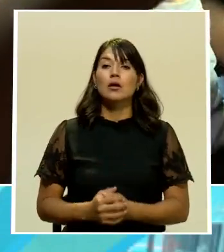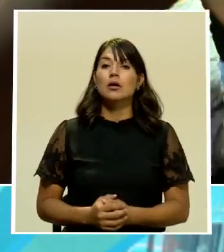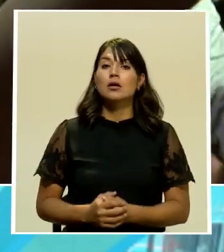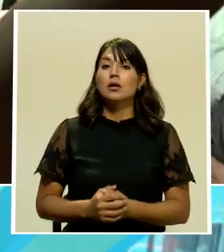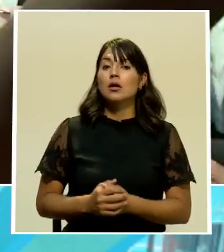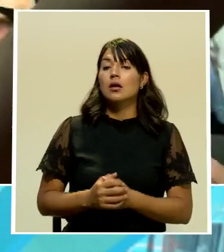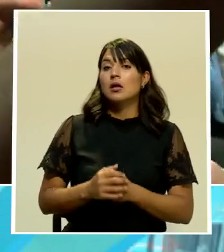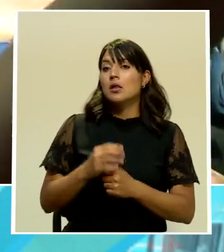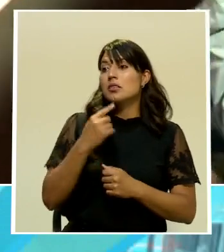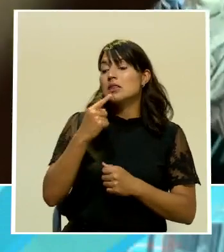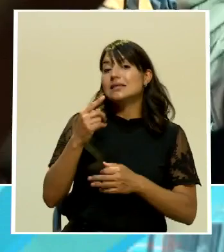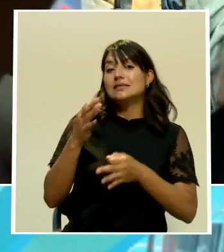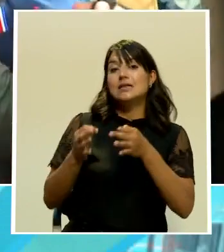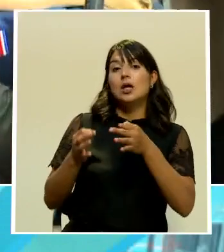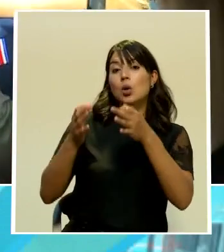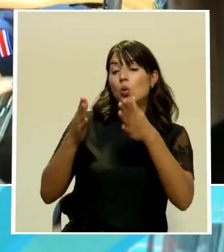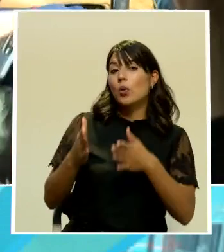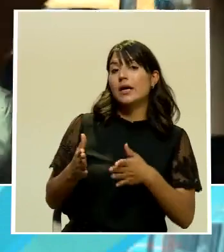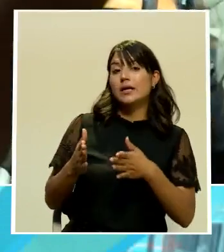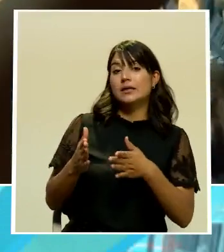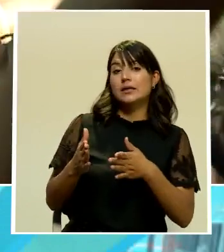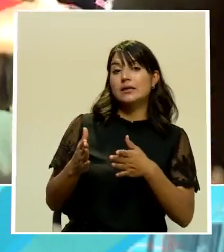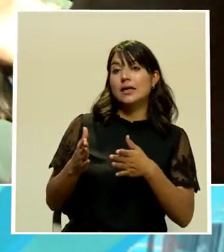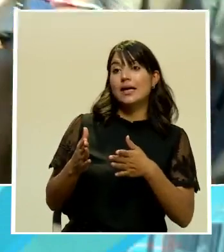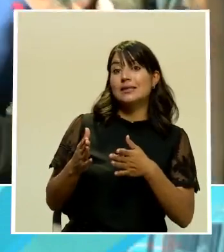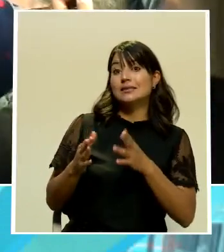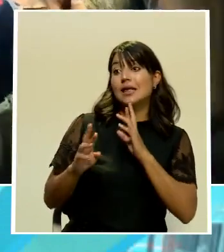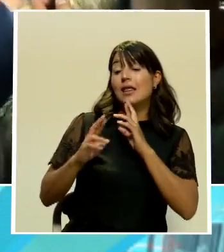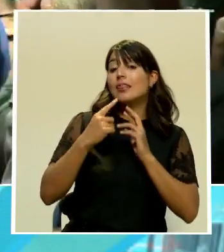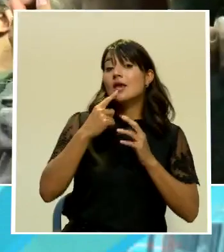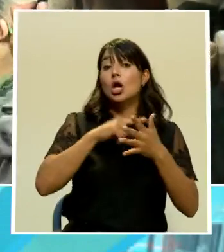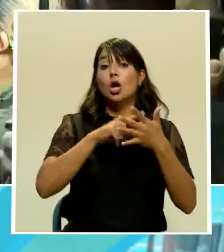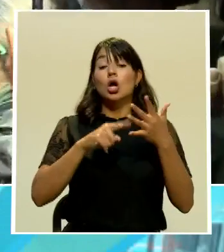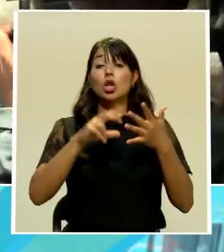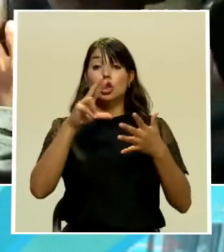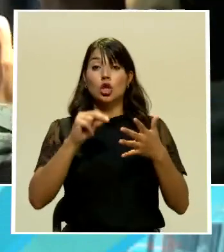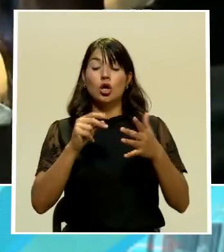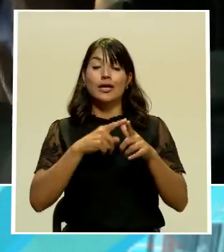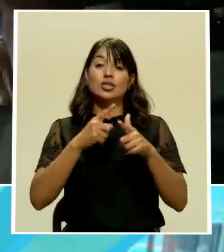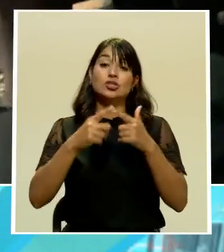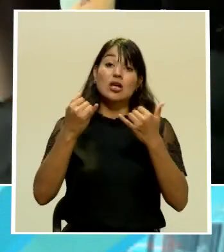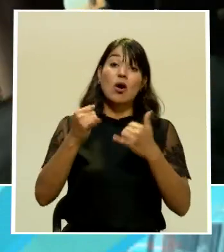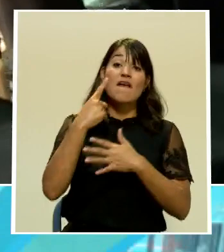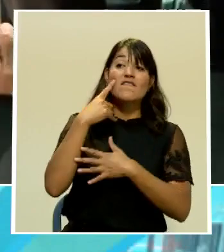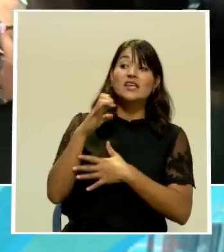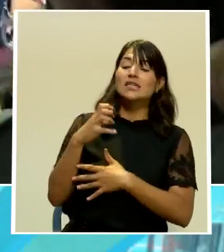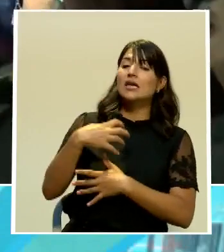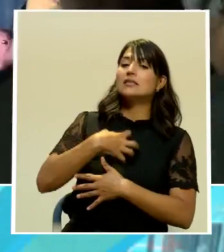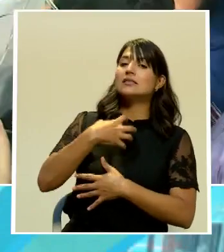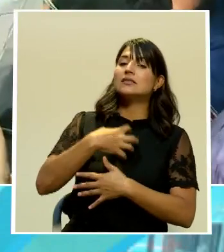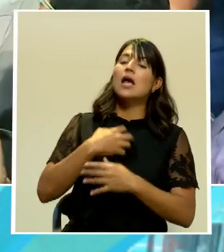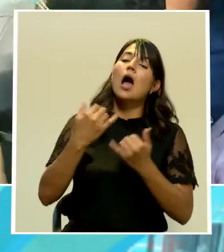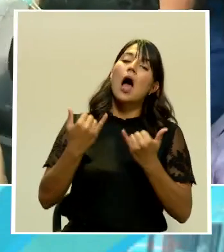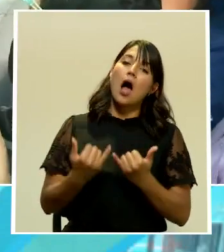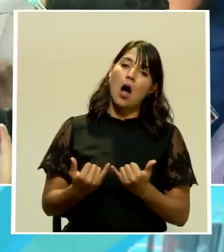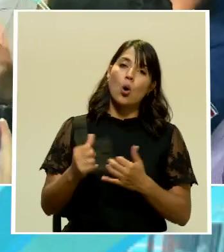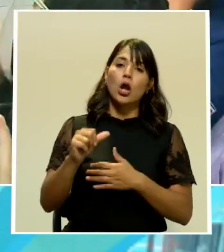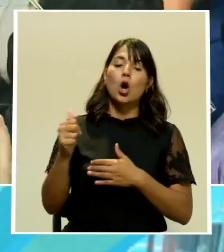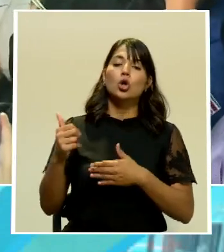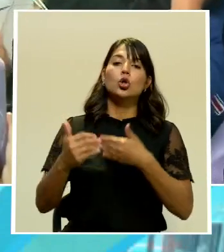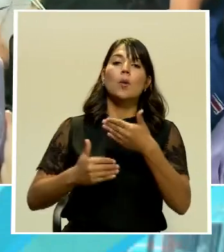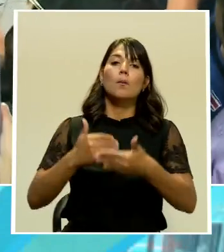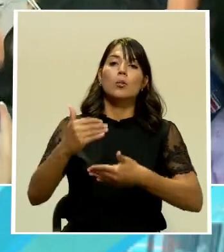resolución que es apelada por la fiscalía y que ahora entonces llevará un nuevo proceso para determinar cuál